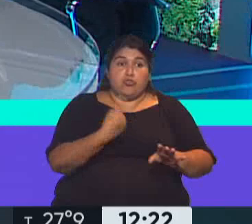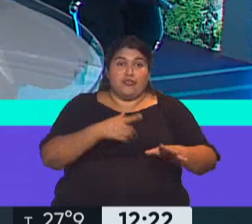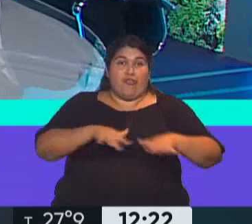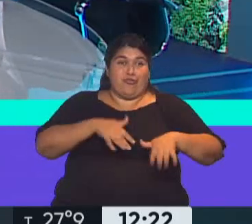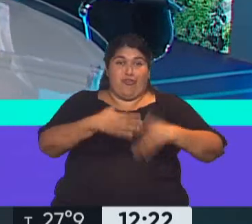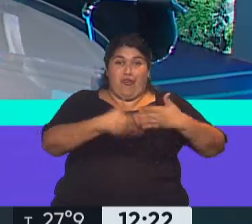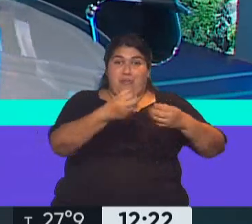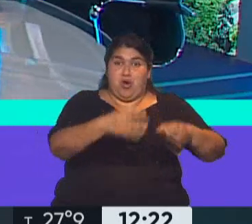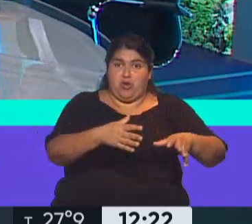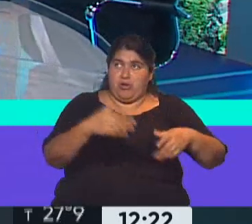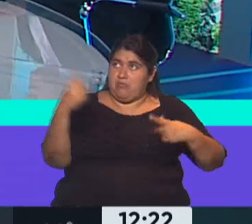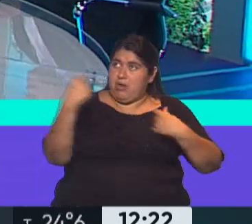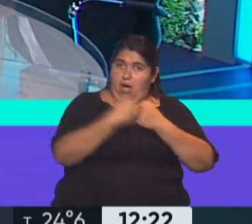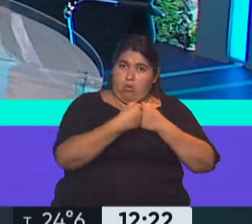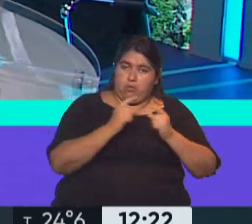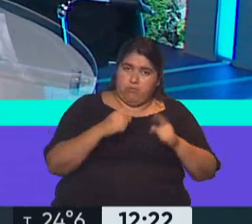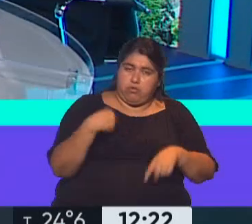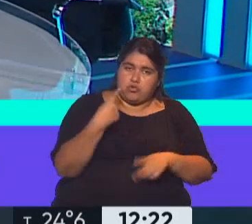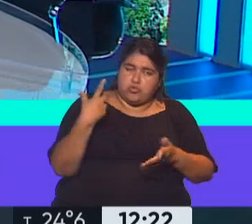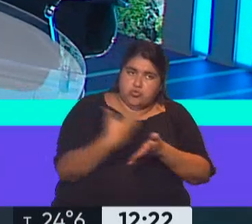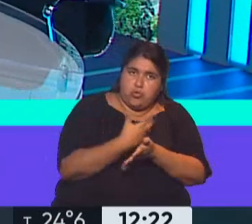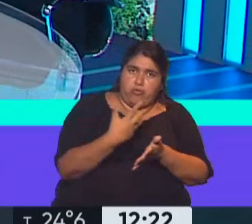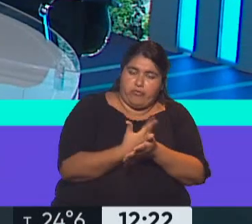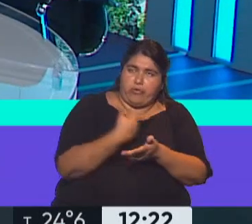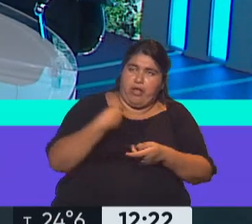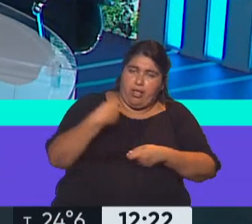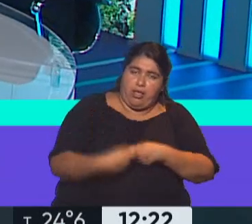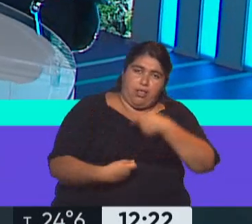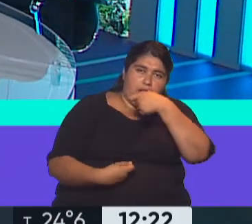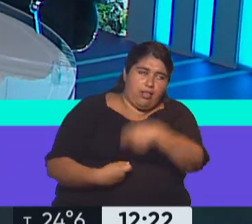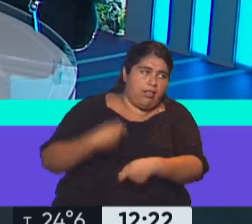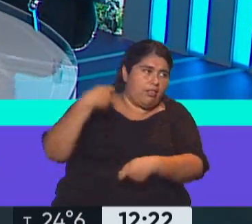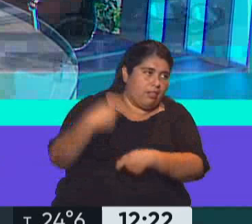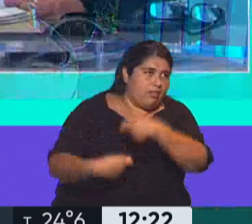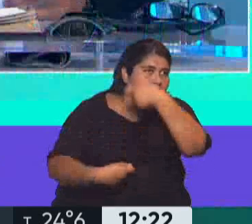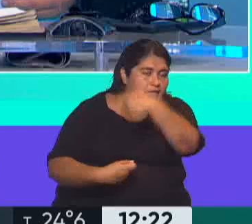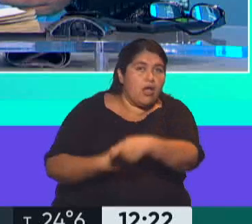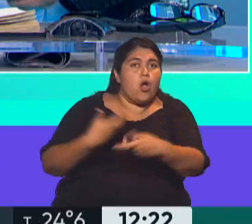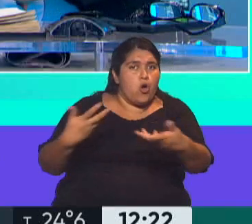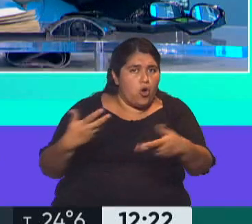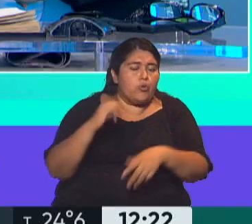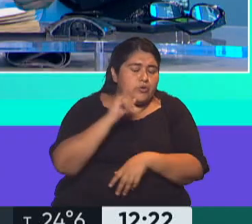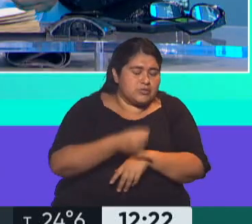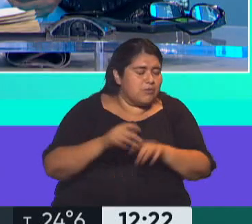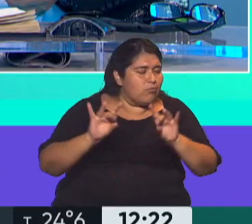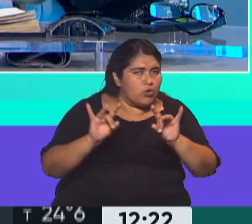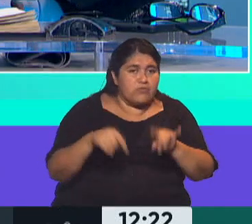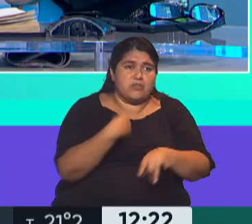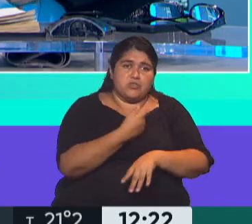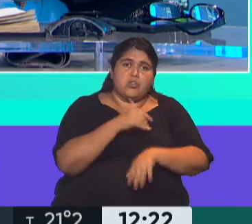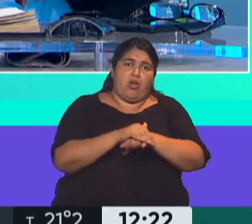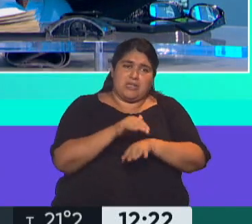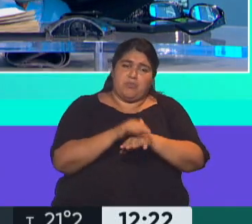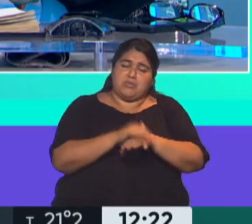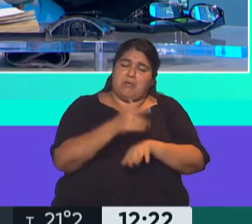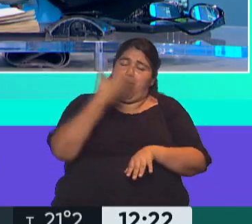de ese acuerdo. Es decir, todavía estamos pagando las consecuencias y las vamos a seguir pagando. Claro que tiene un peso en cuanto a responsabilidad política.